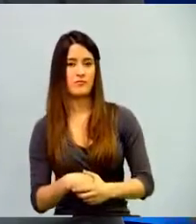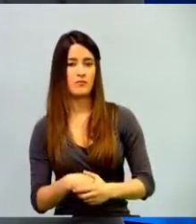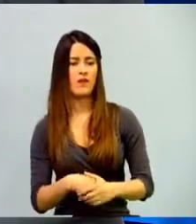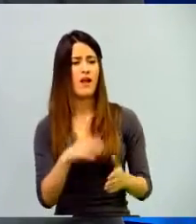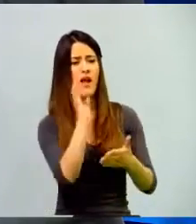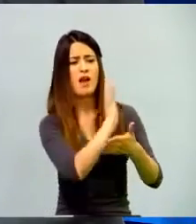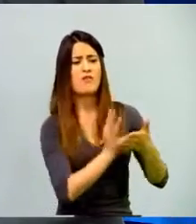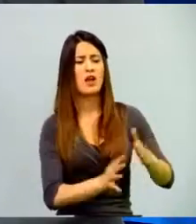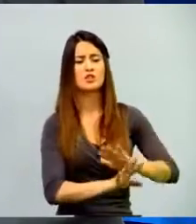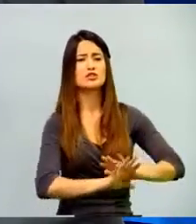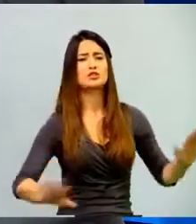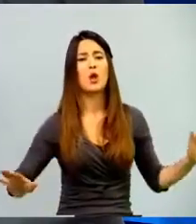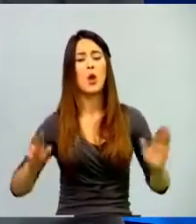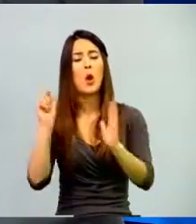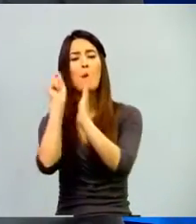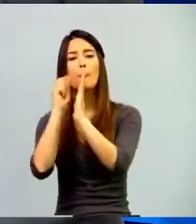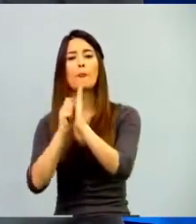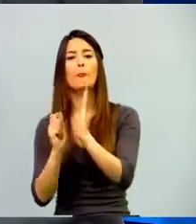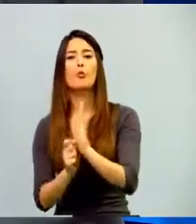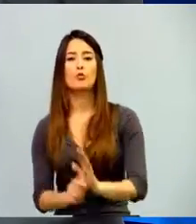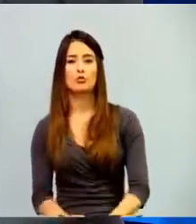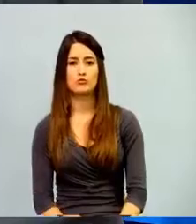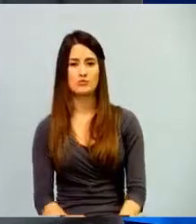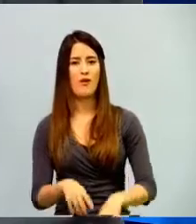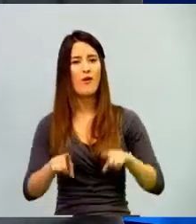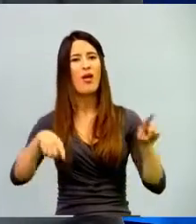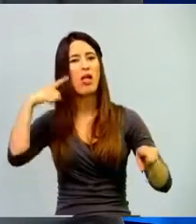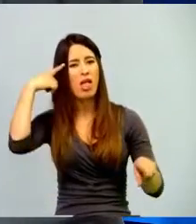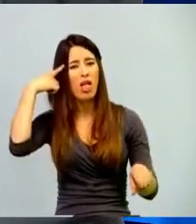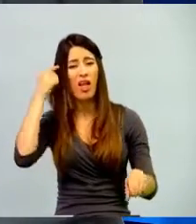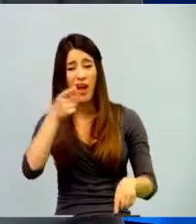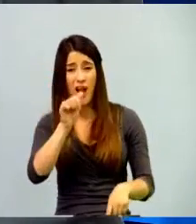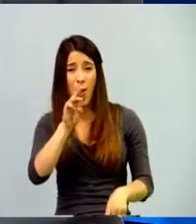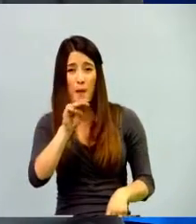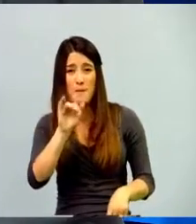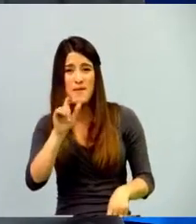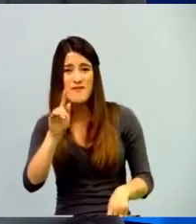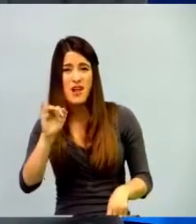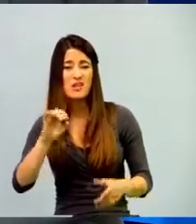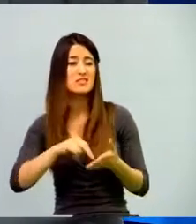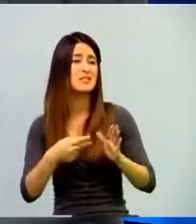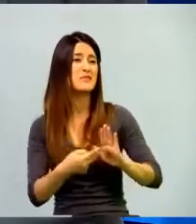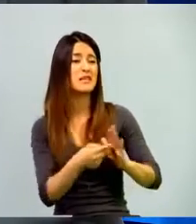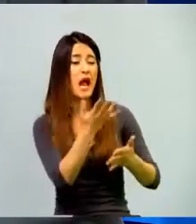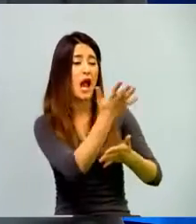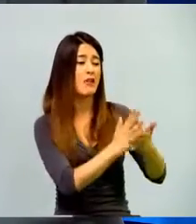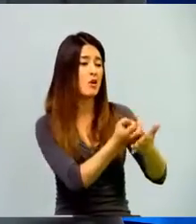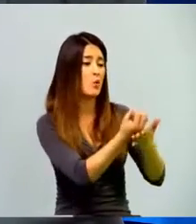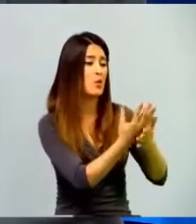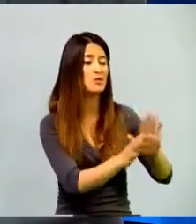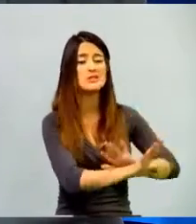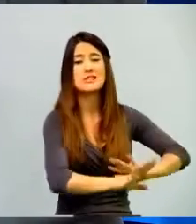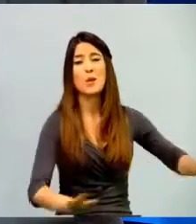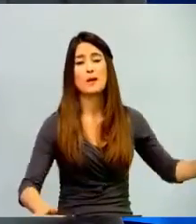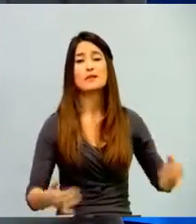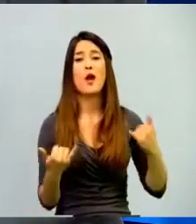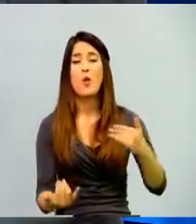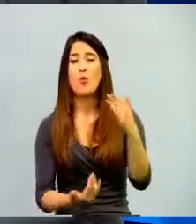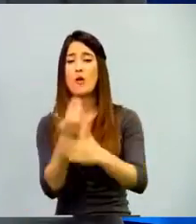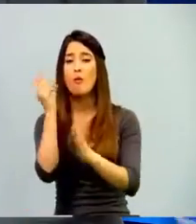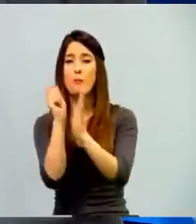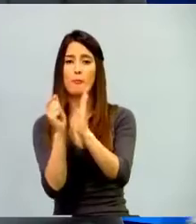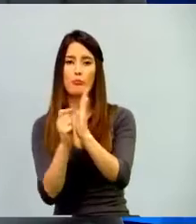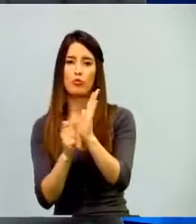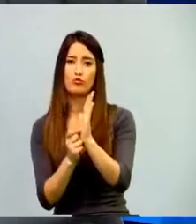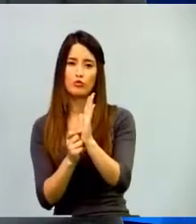significa necesariamente gamificación. Estamos dando como una transacción o dando una nueva moneda que ahora es el punto y que los estudiantes